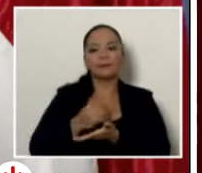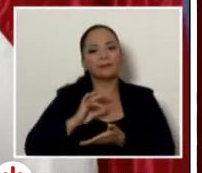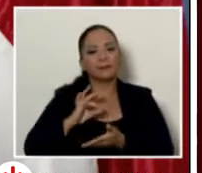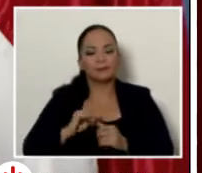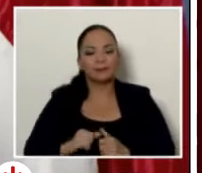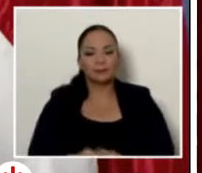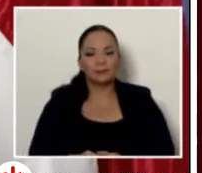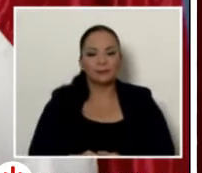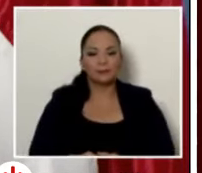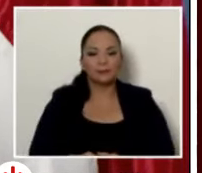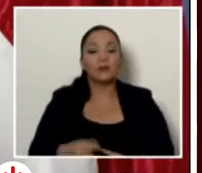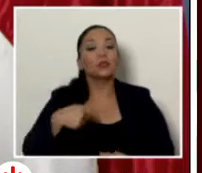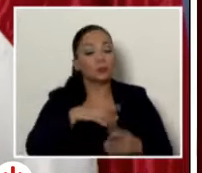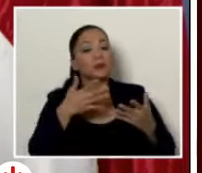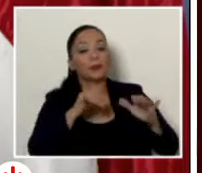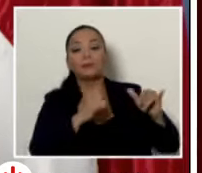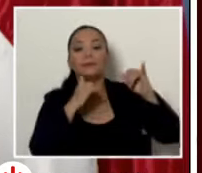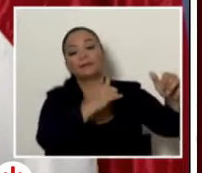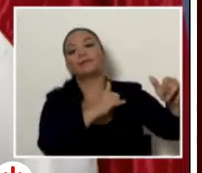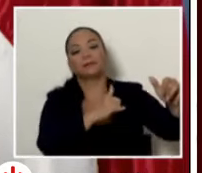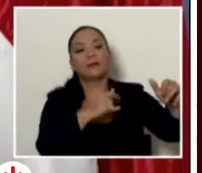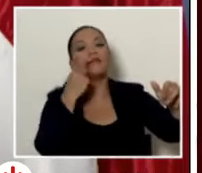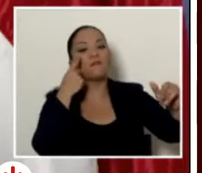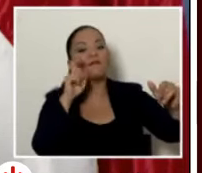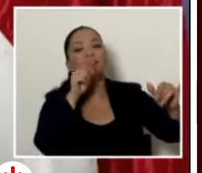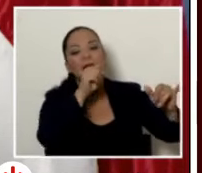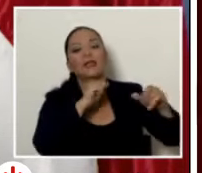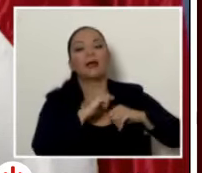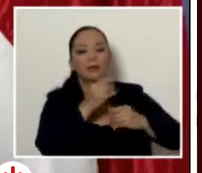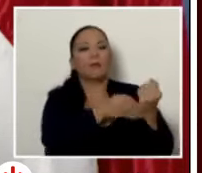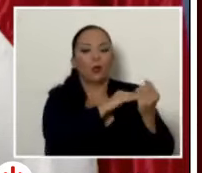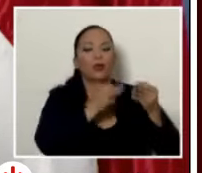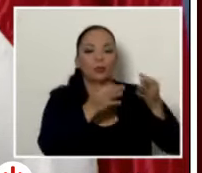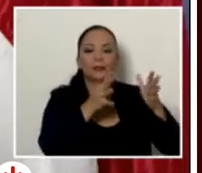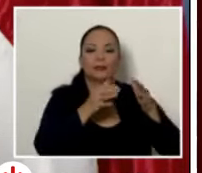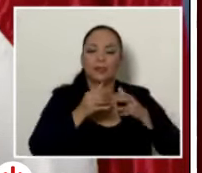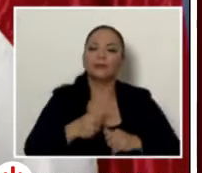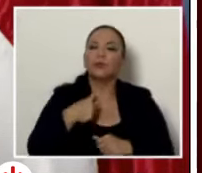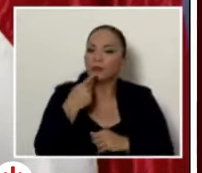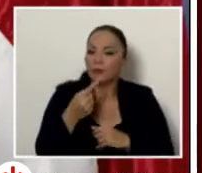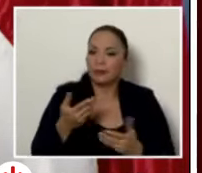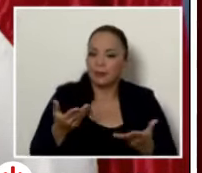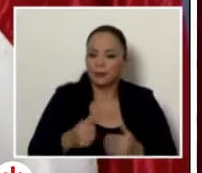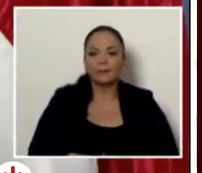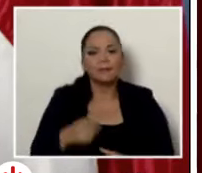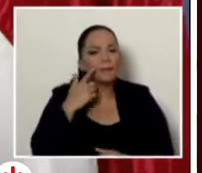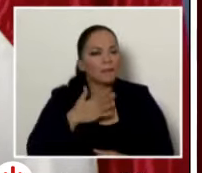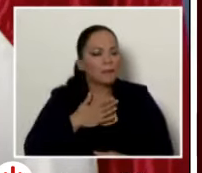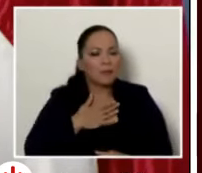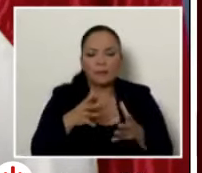Ya lo denunciamos ante la fiscalía. Y ahí tengo que decir que me parece súper